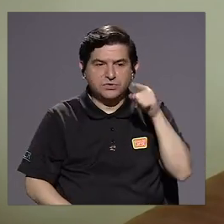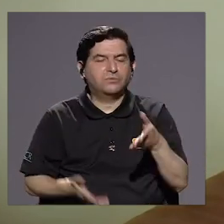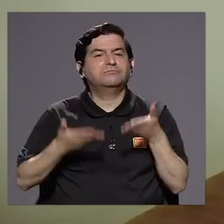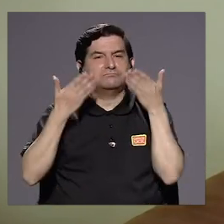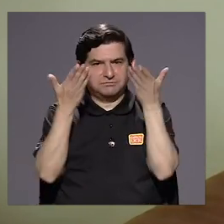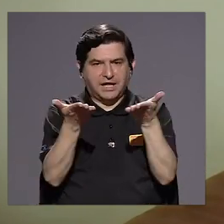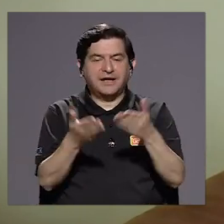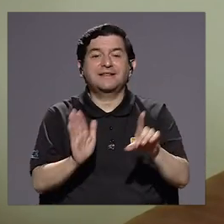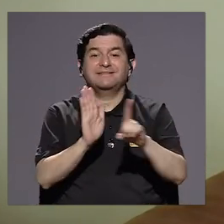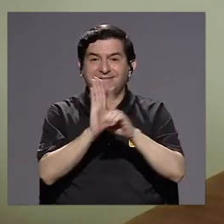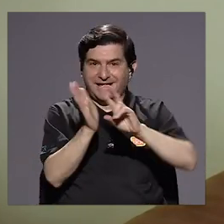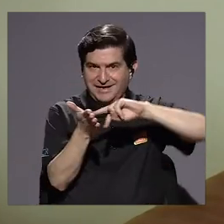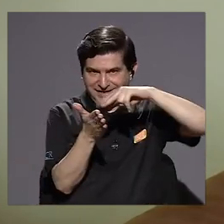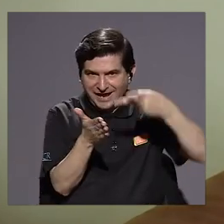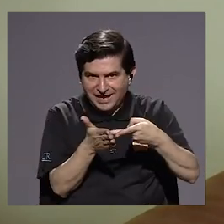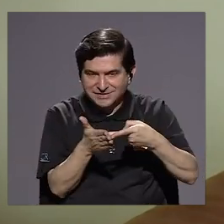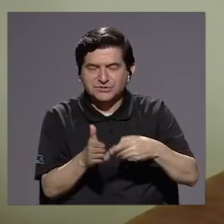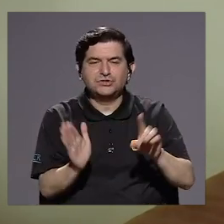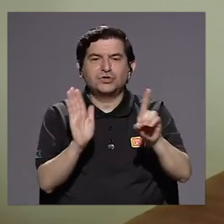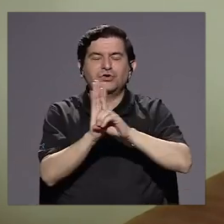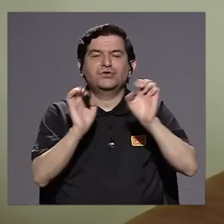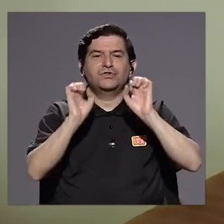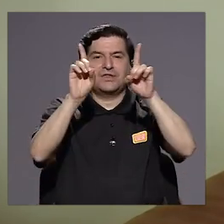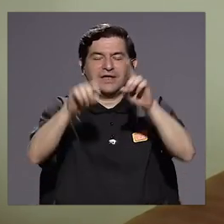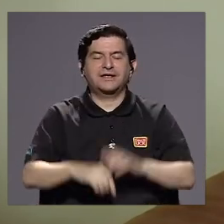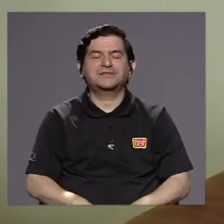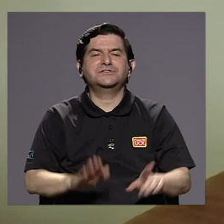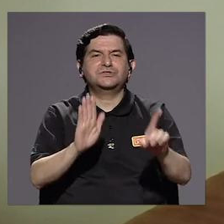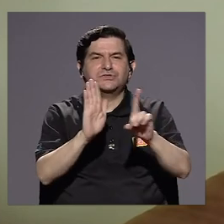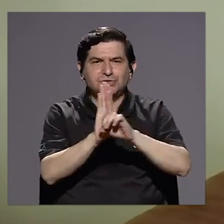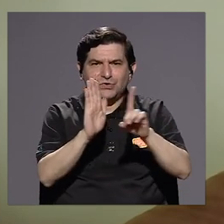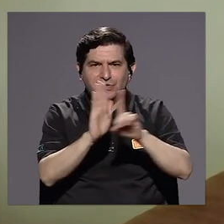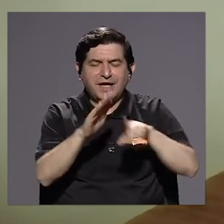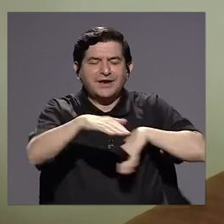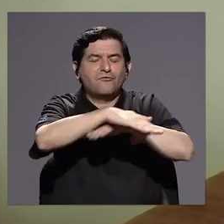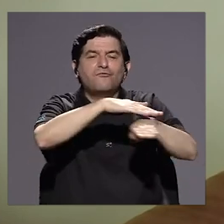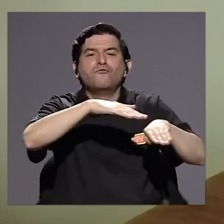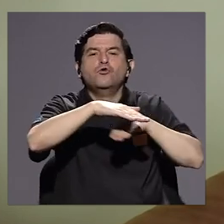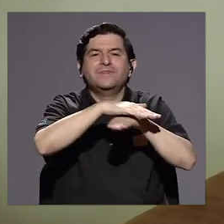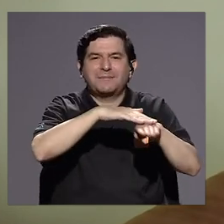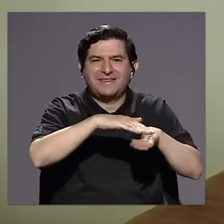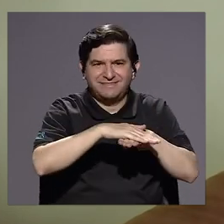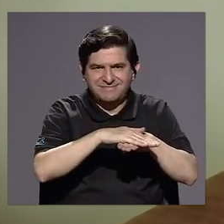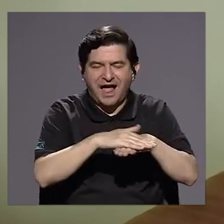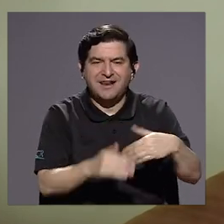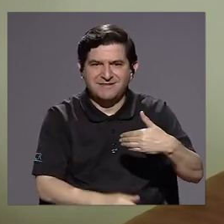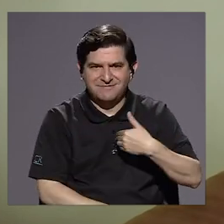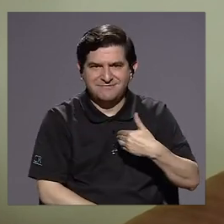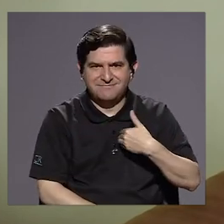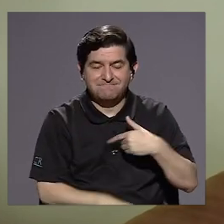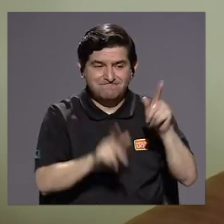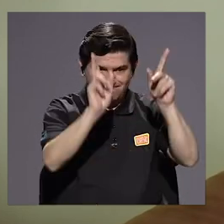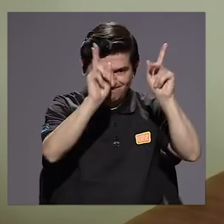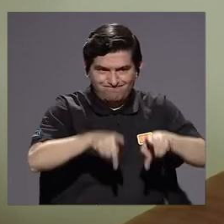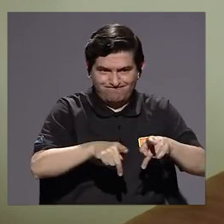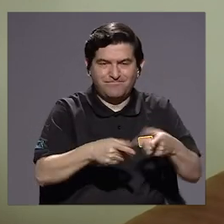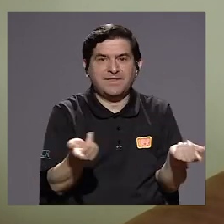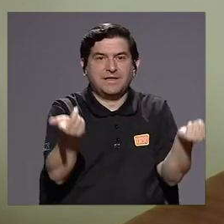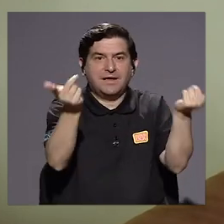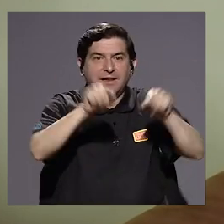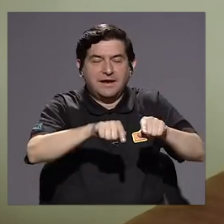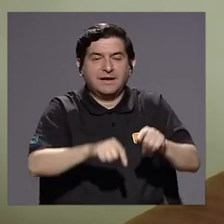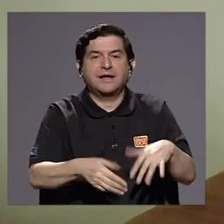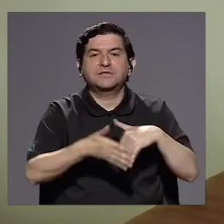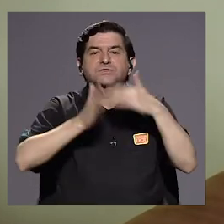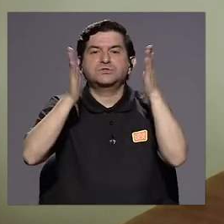se da, porque es un derecho. El derecho a la educación es uno de los derechos fundamentales que tiene la persona, en este caso la